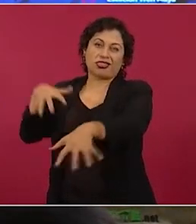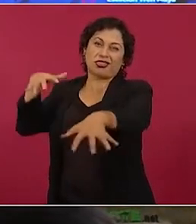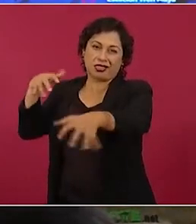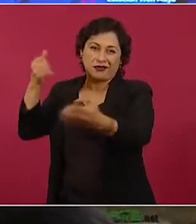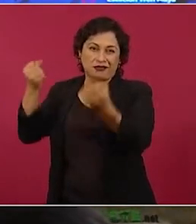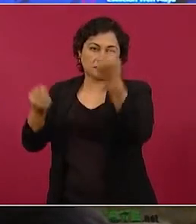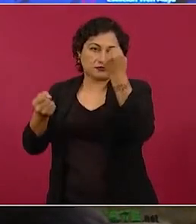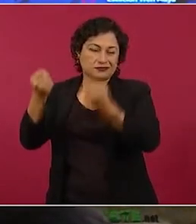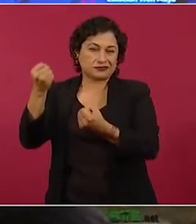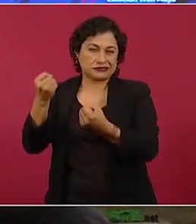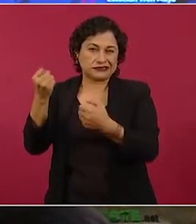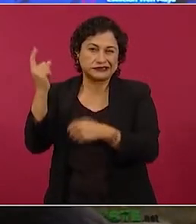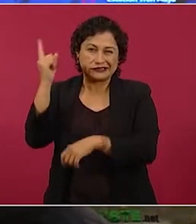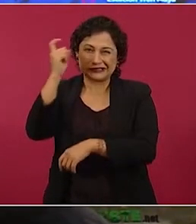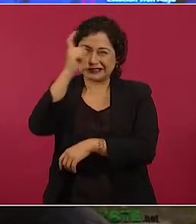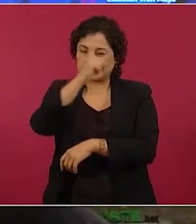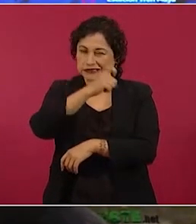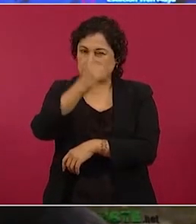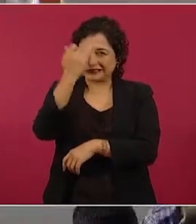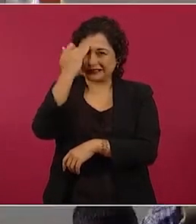se nos elevaban mucho los costos